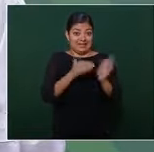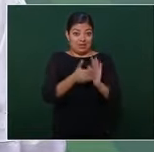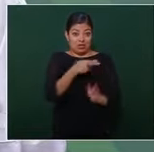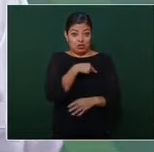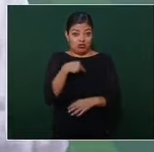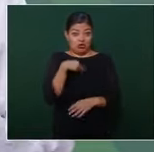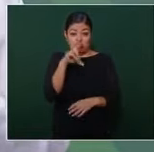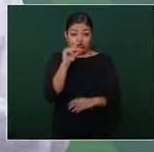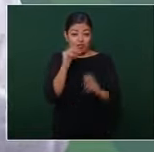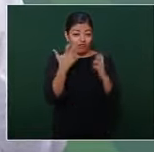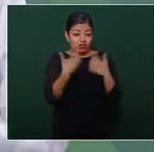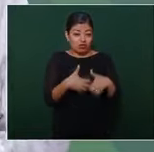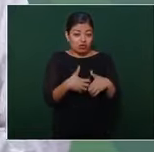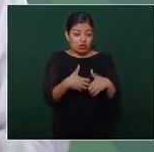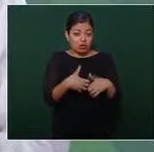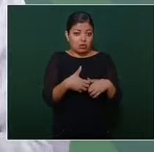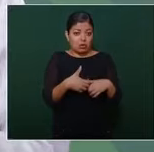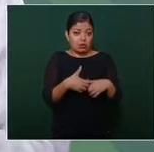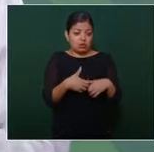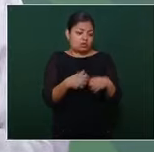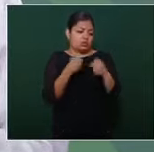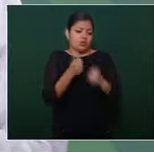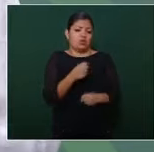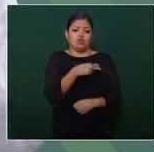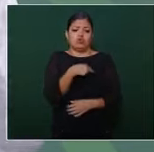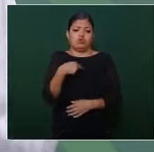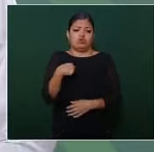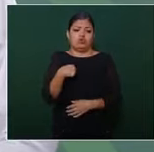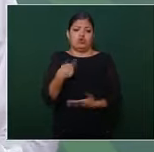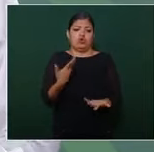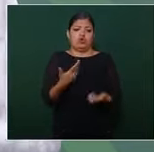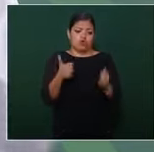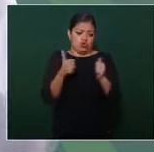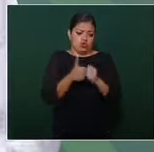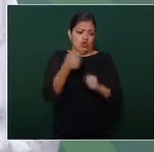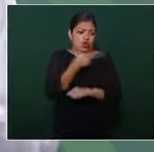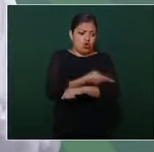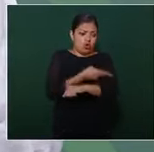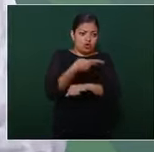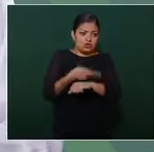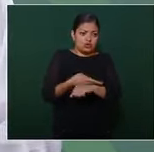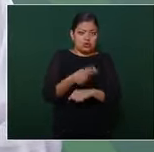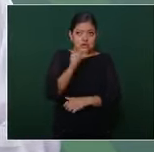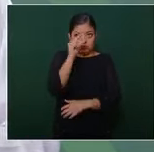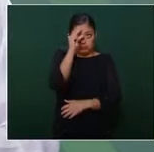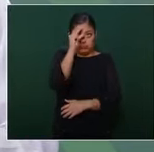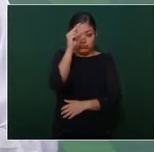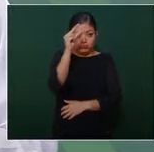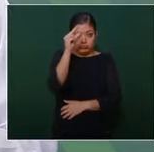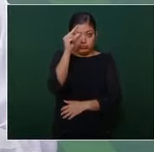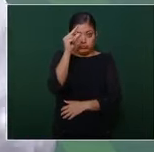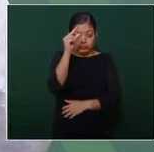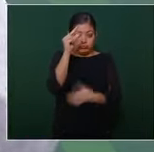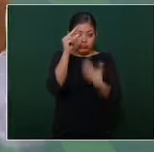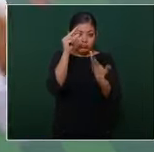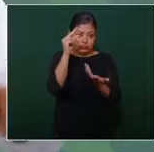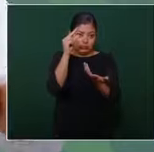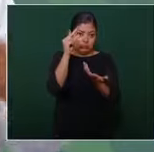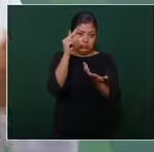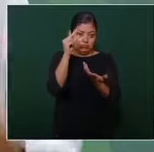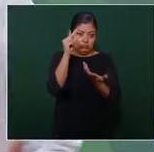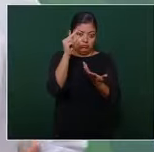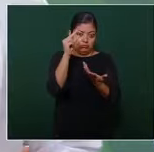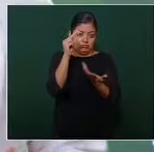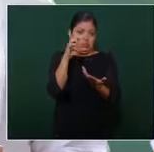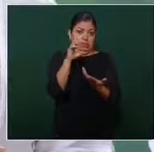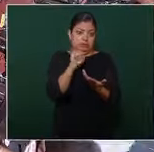nosotros seríamos los primeros por honestidad intelectual y porque es